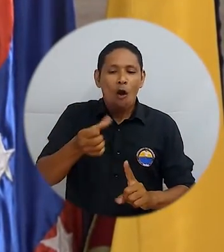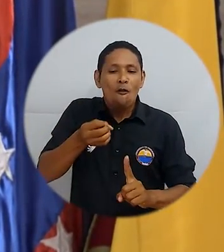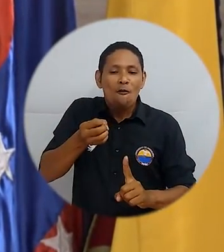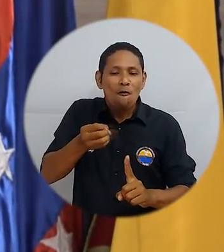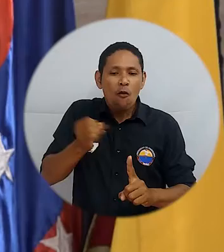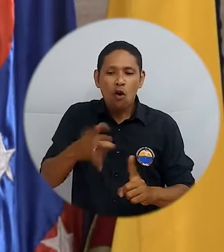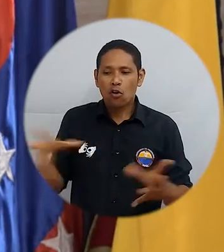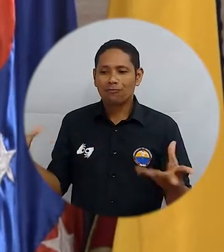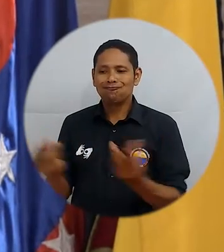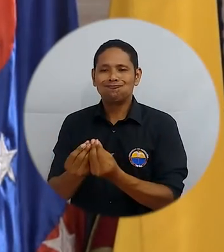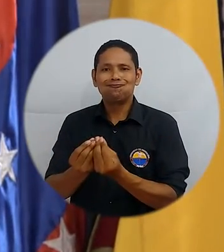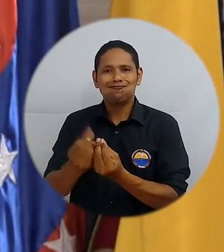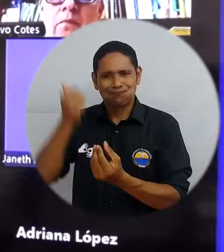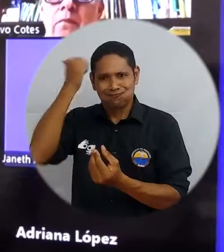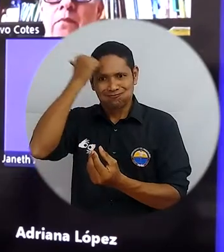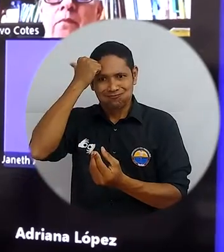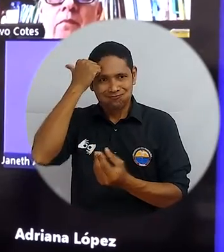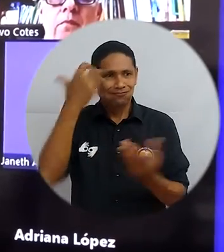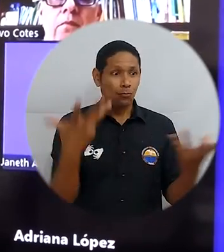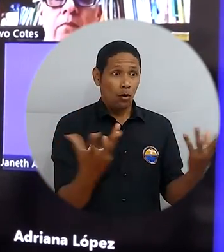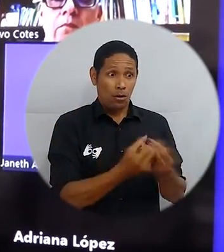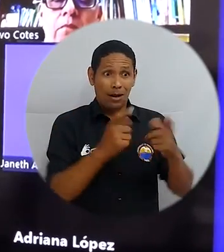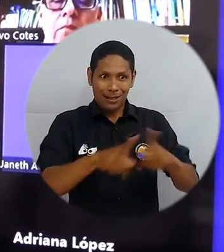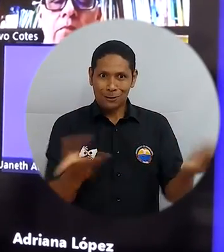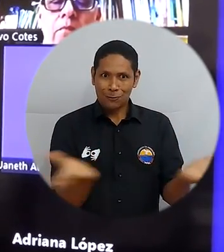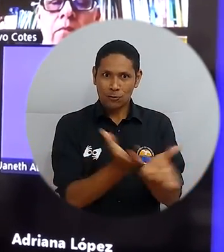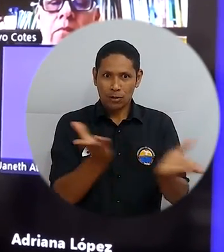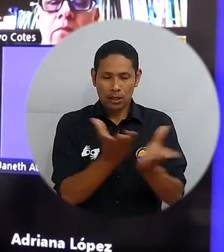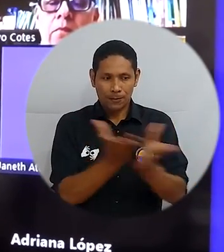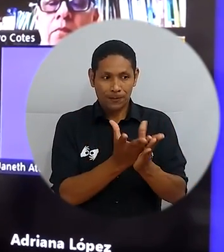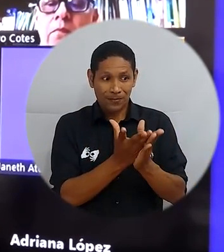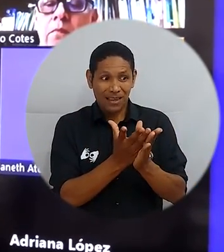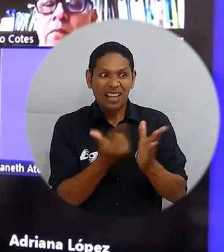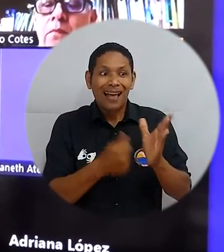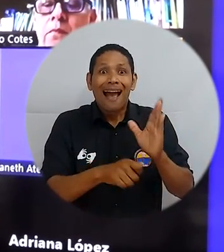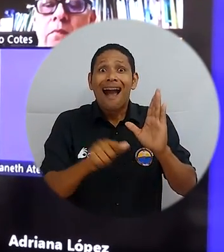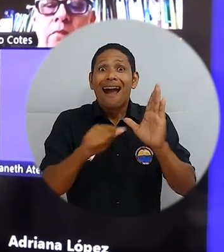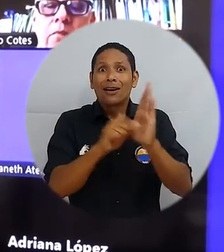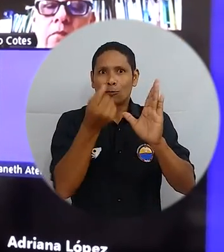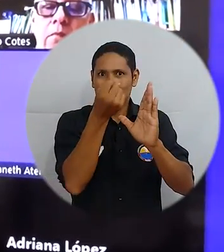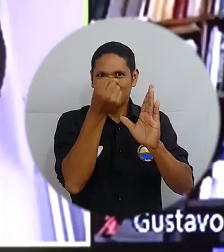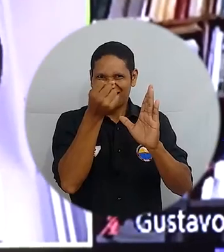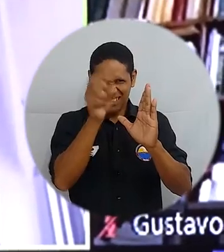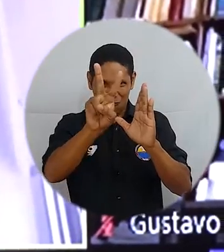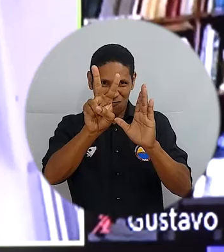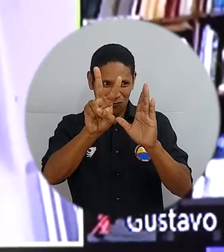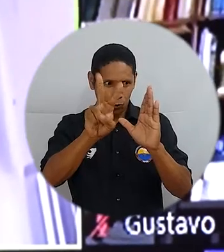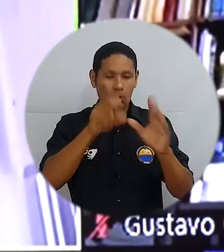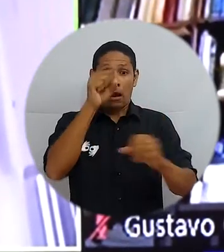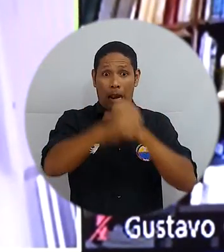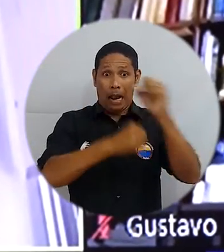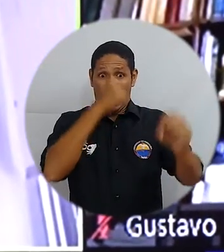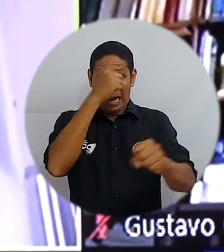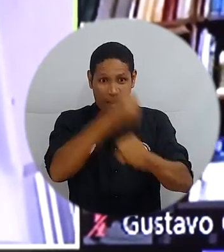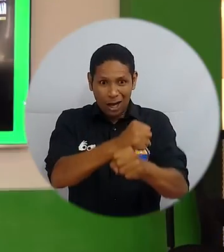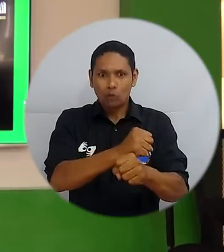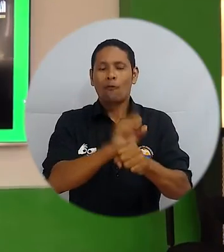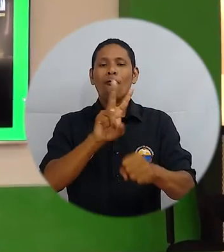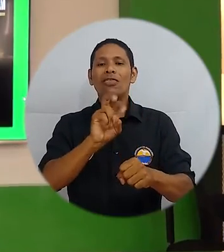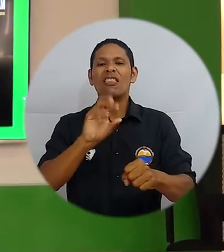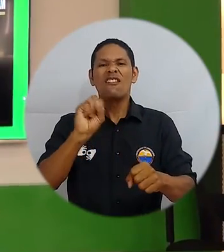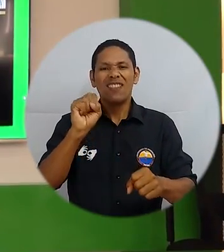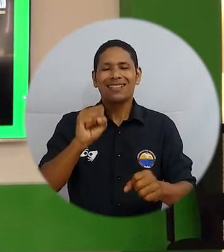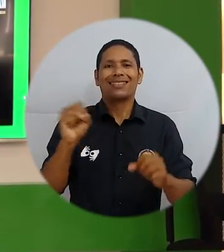En concordancia con el artículo 2º, literal 7 del Acuerdo Superior número 05 del 14 de septiembre de 2020,